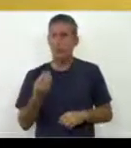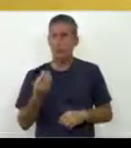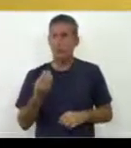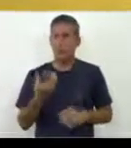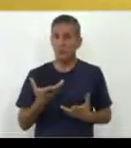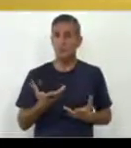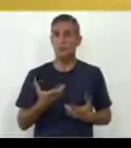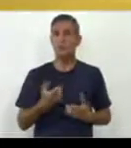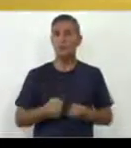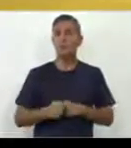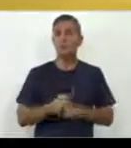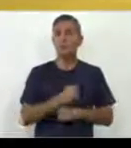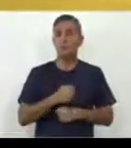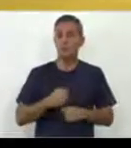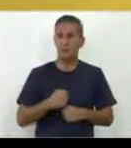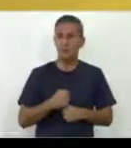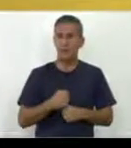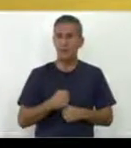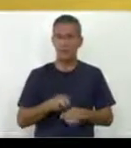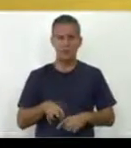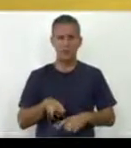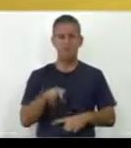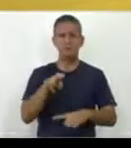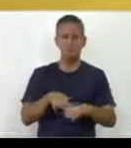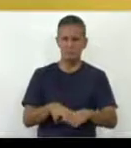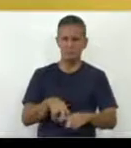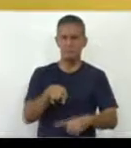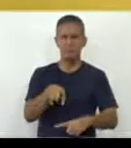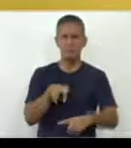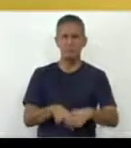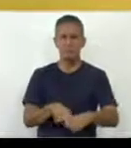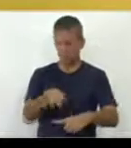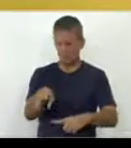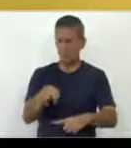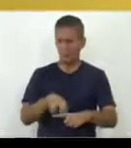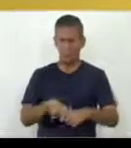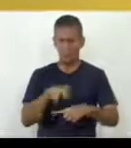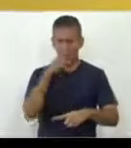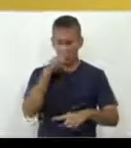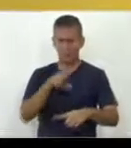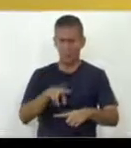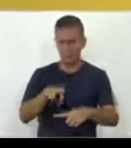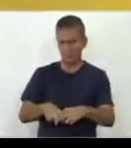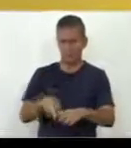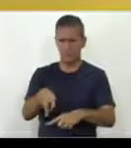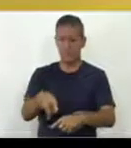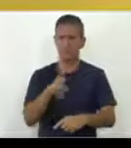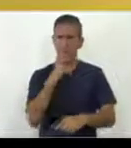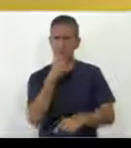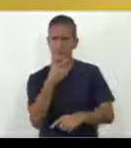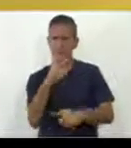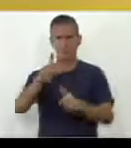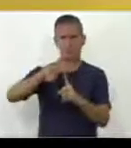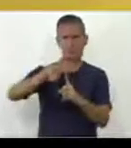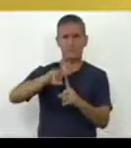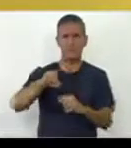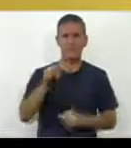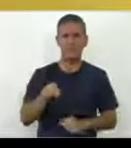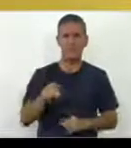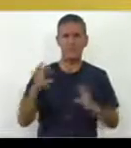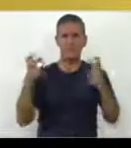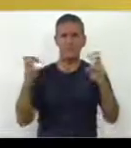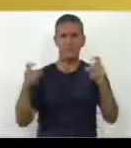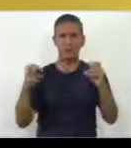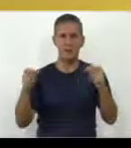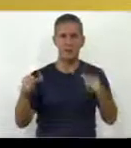utilizamos las pantallas para tranquilizarlo. Sin embargo, lo que estamos haciendo es obteniendo un resultado totalmente